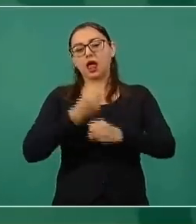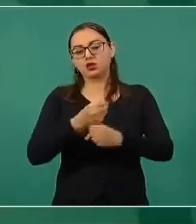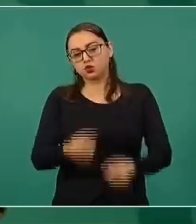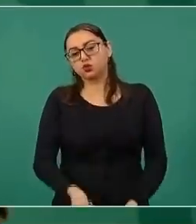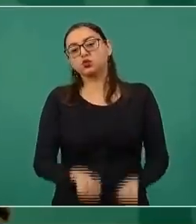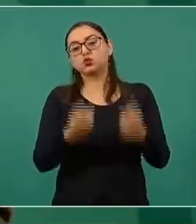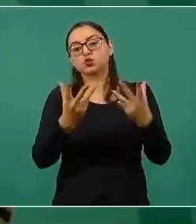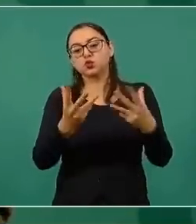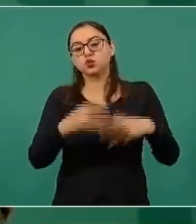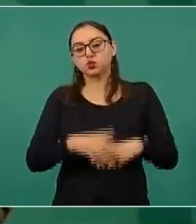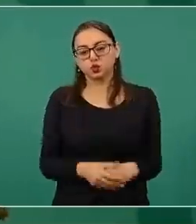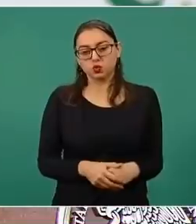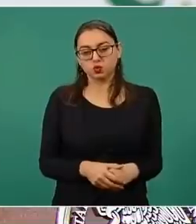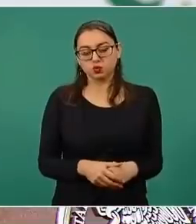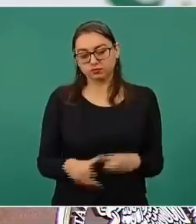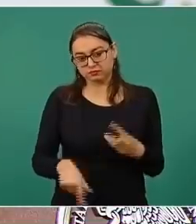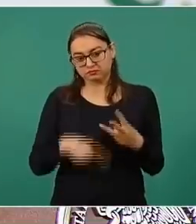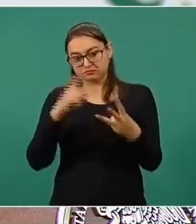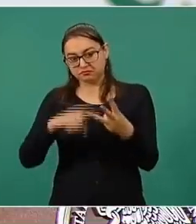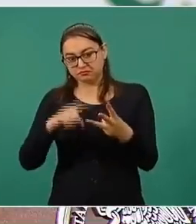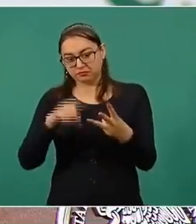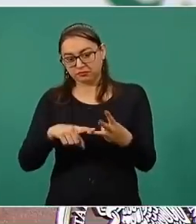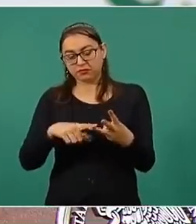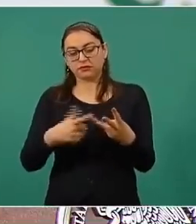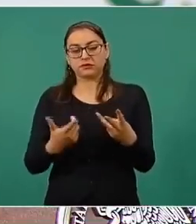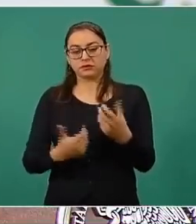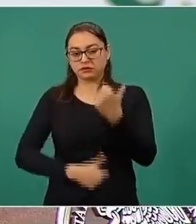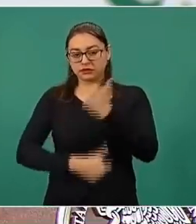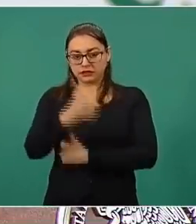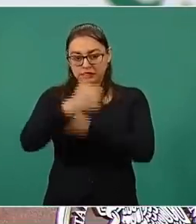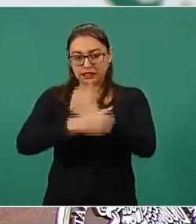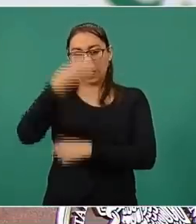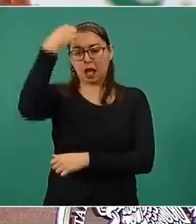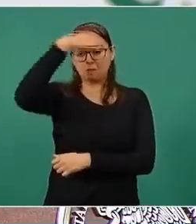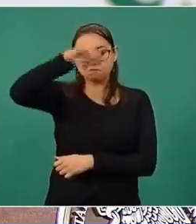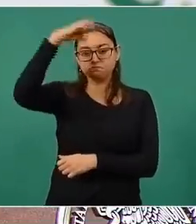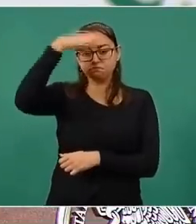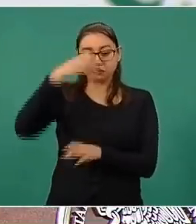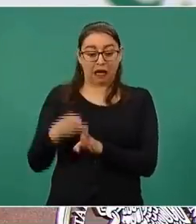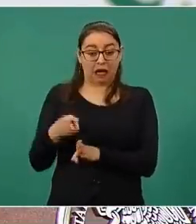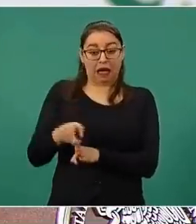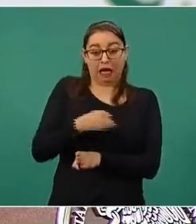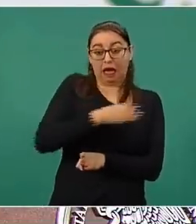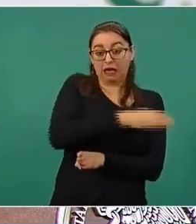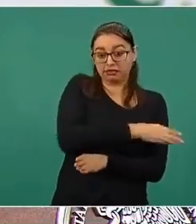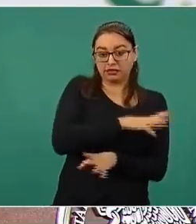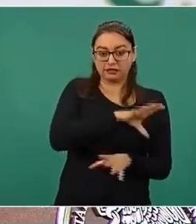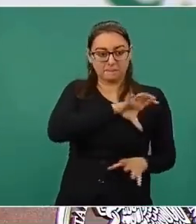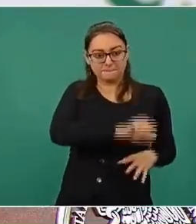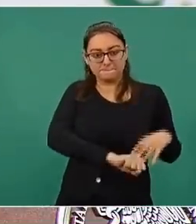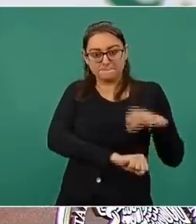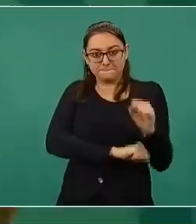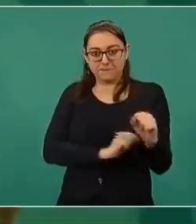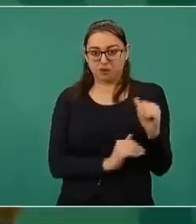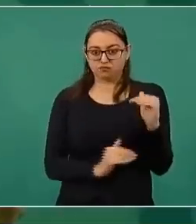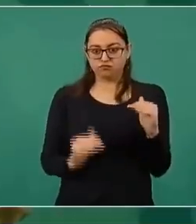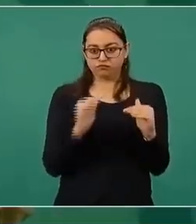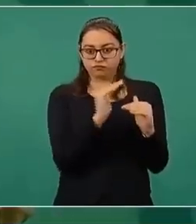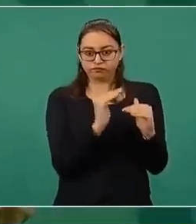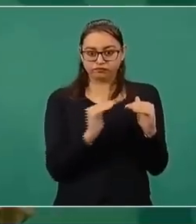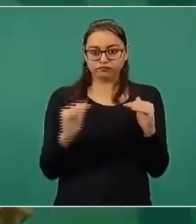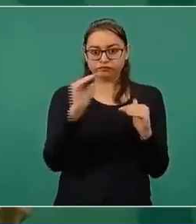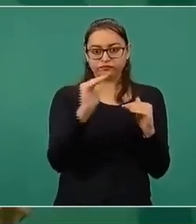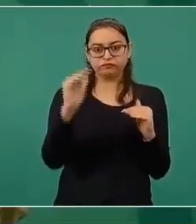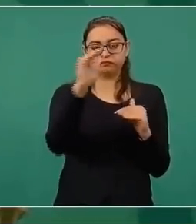toda su carrera profesional, los ascensos que ha adquirido de acuerdo a su